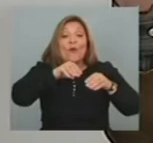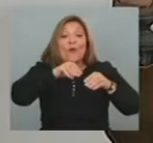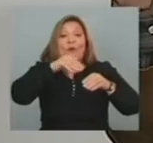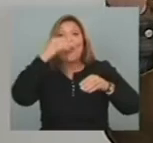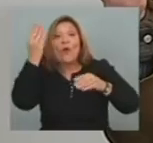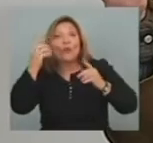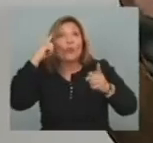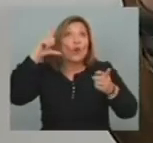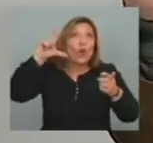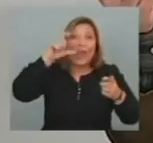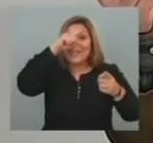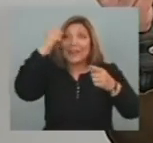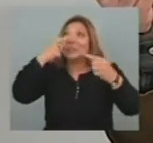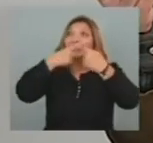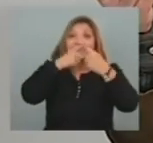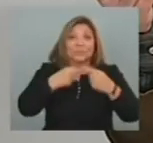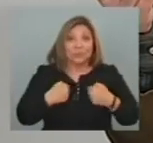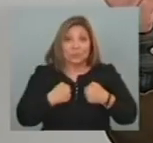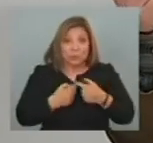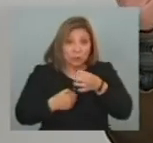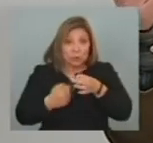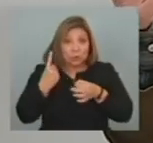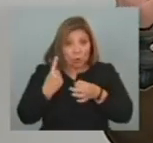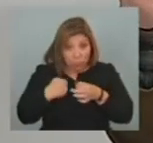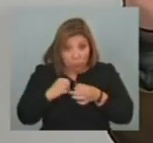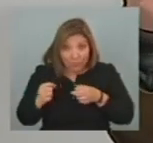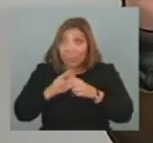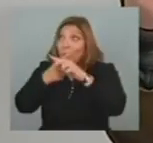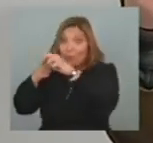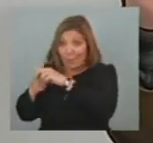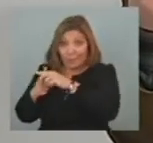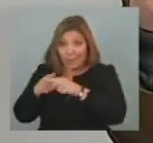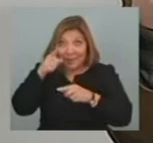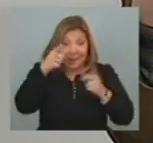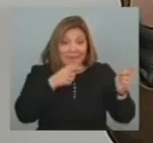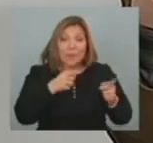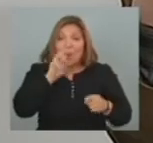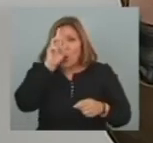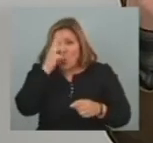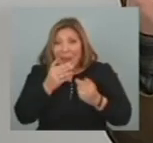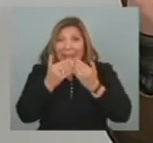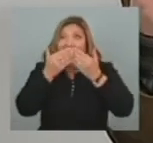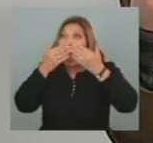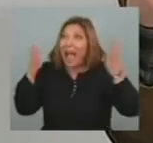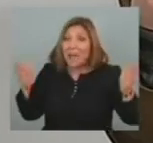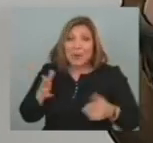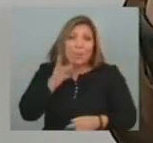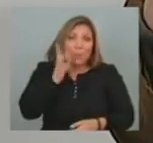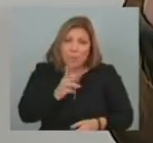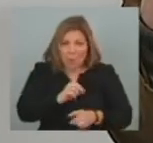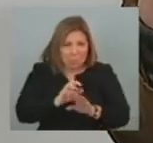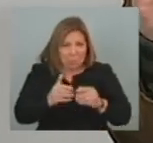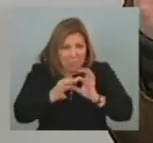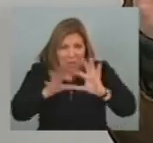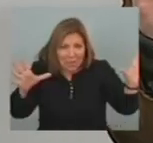Otras lógicas Internacionales Que no podríamos hacer De manera aislada Eso quiere decir Que no tienda Uruguay A abrirse a otros países Que no intente Para